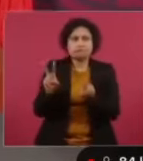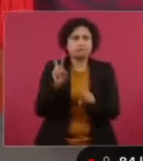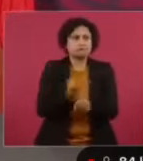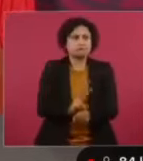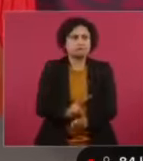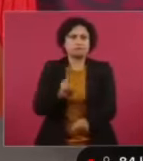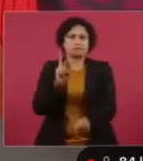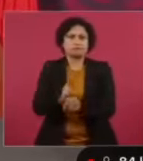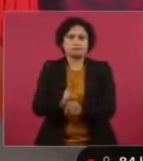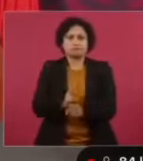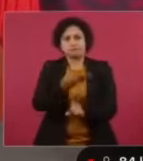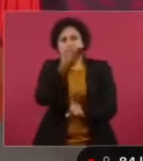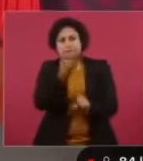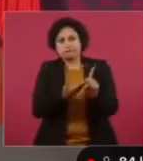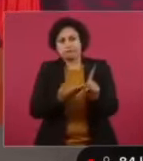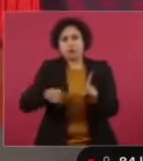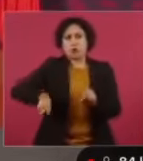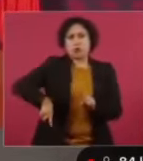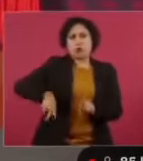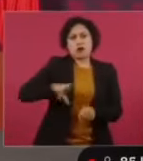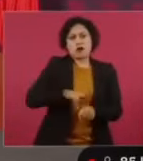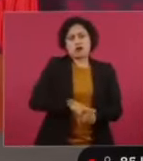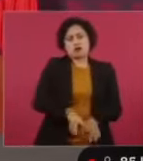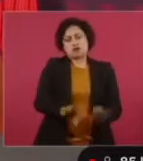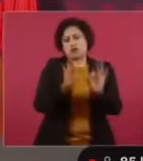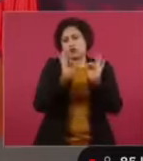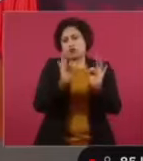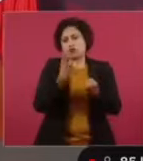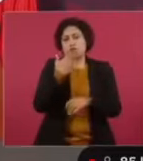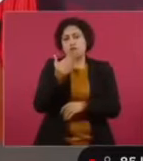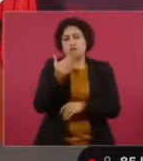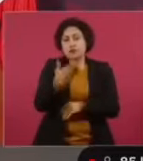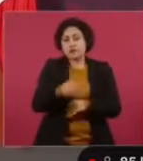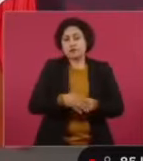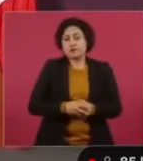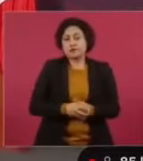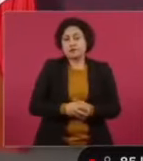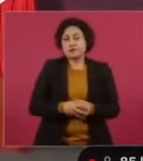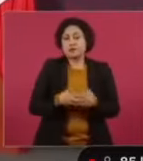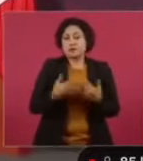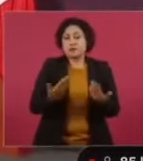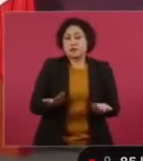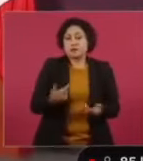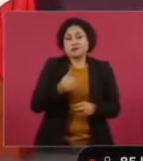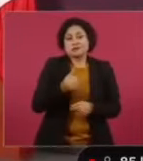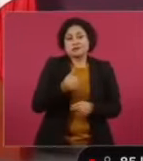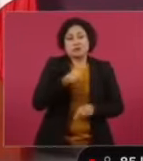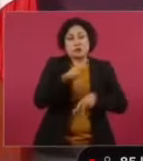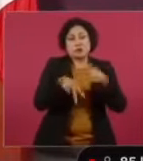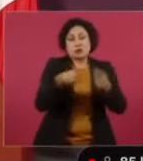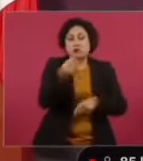Lamento no poder estar en su informe, porque este fin de año